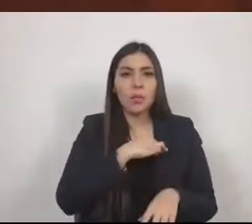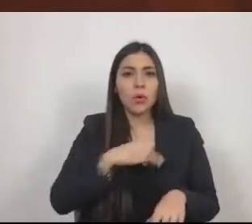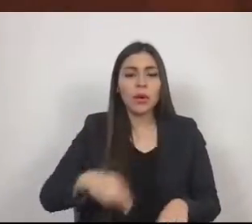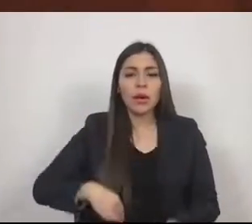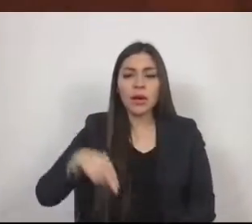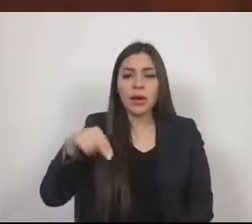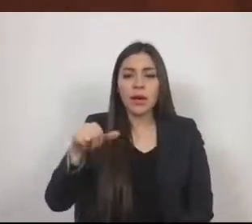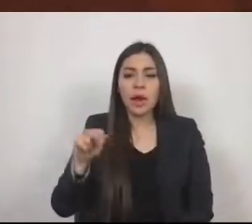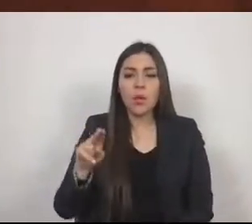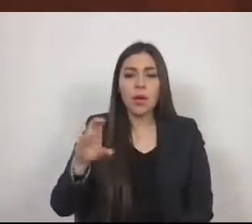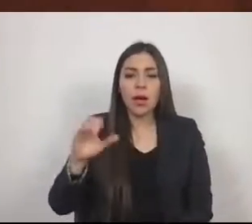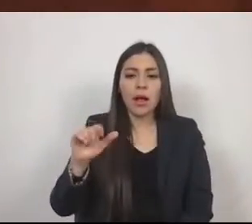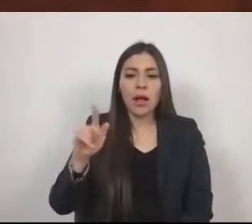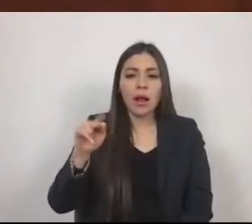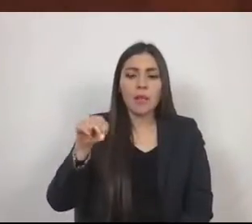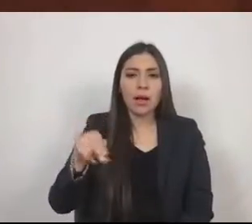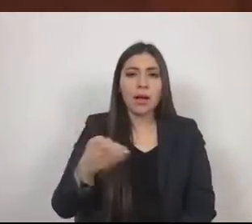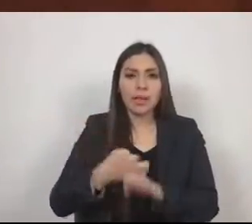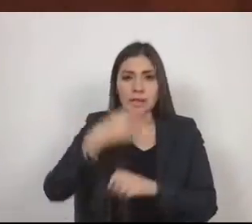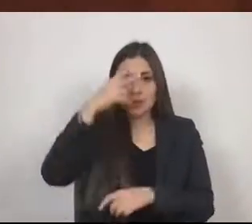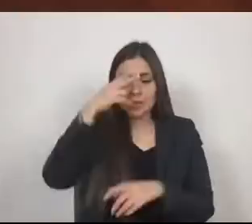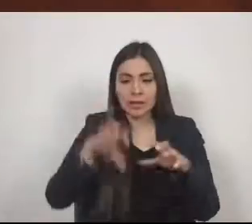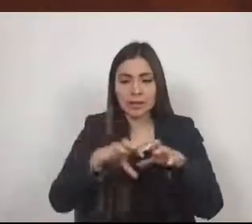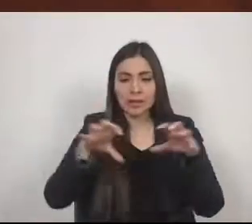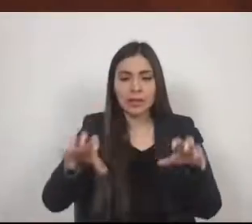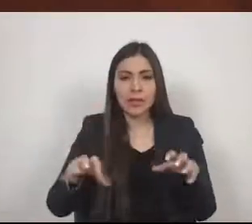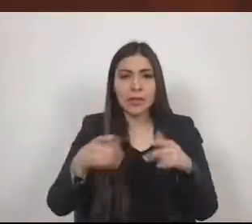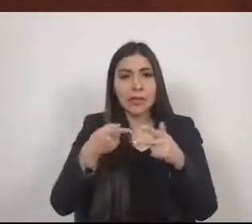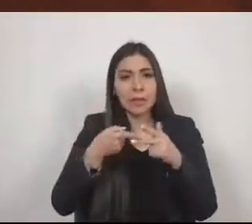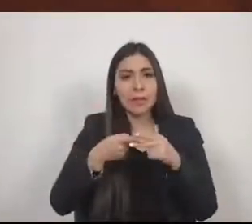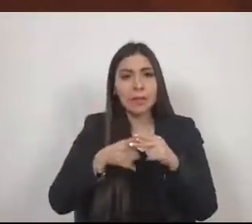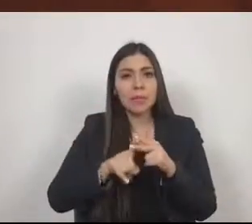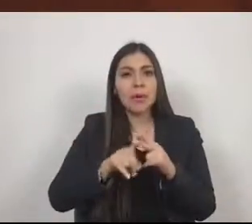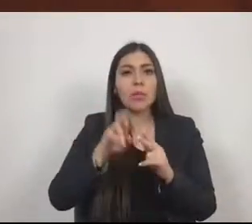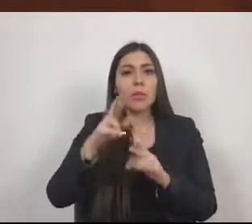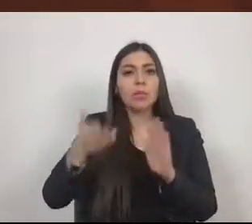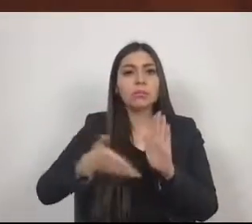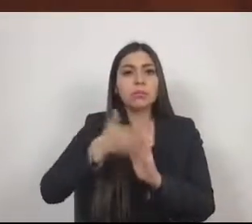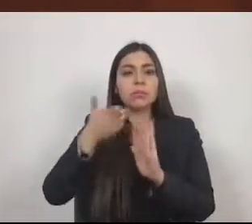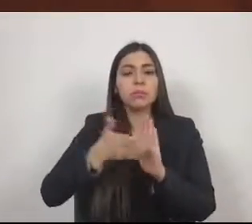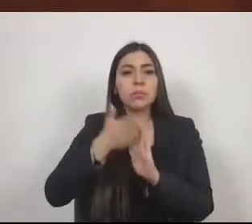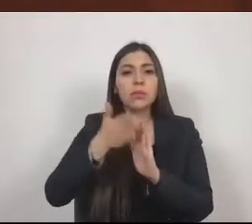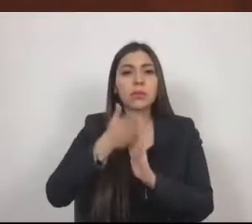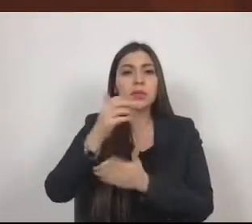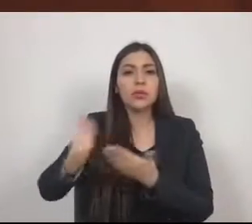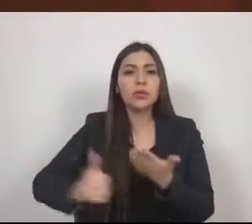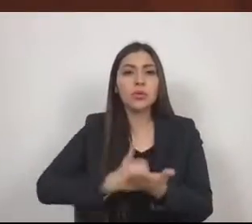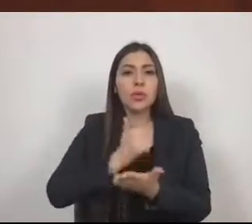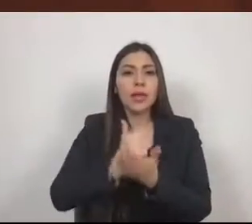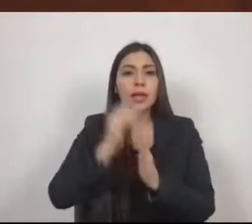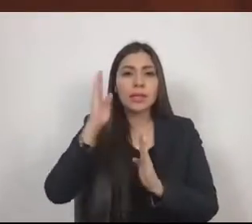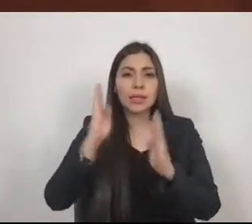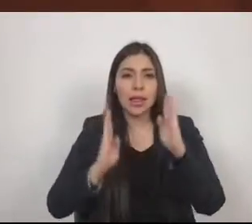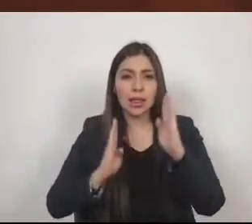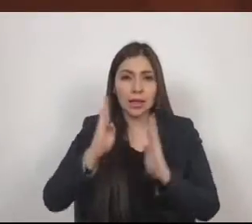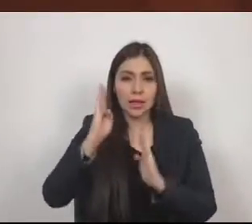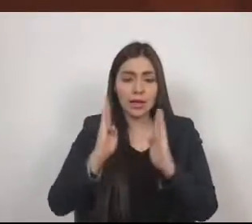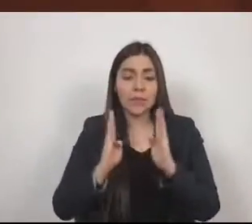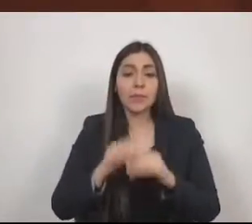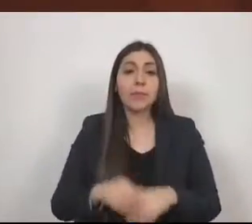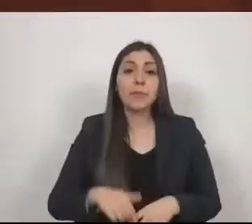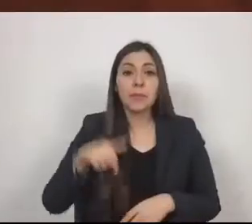inducida por la construcción de ciudad satélite. La mayoría de las principales ciudades de México